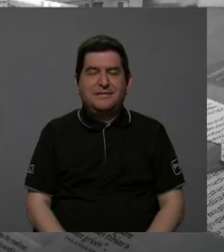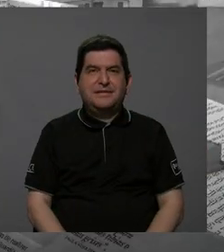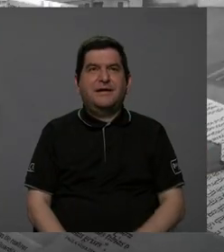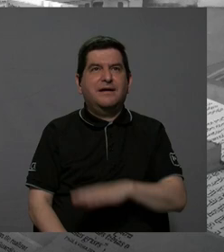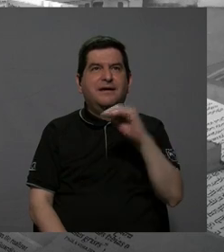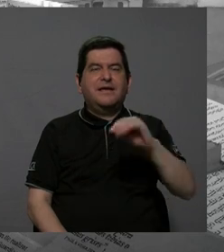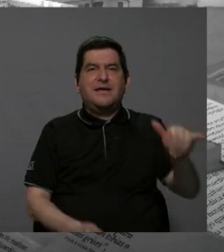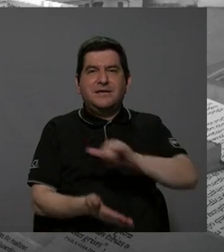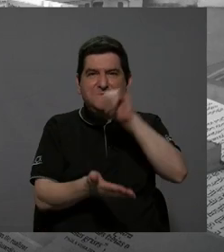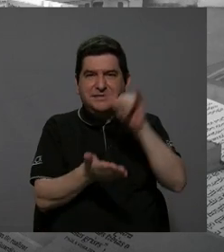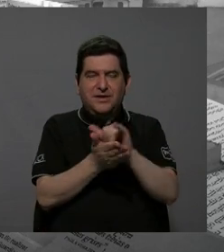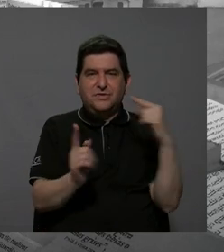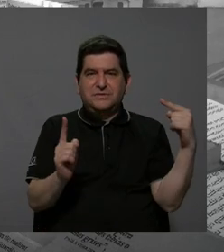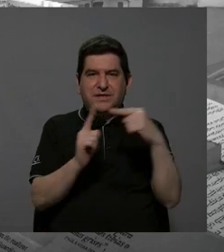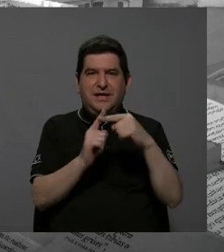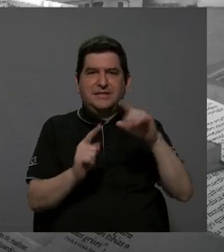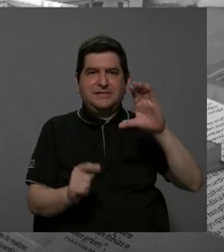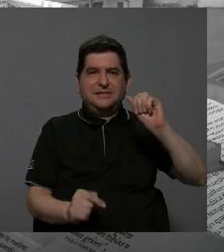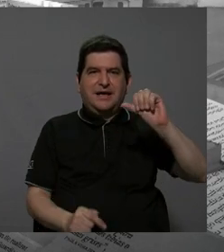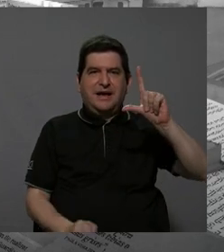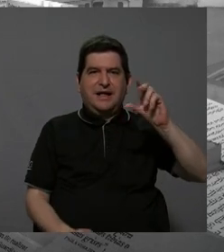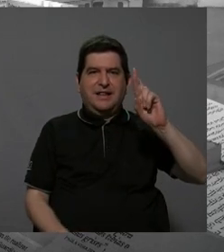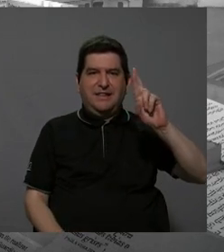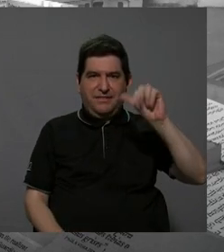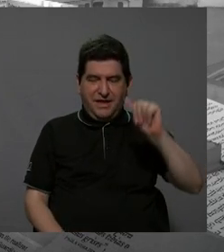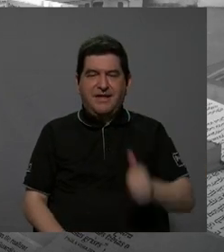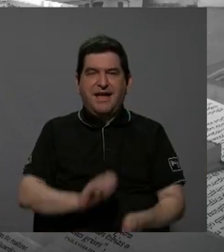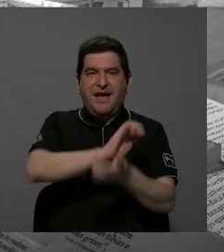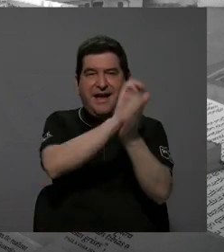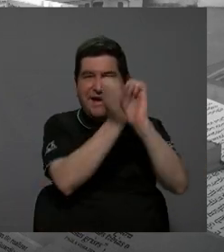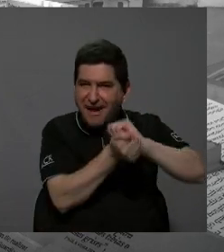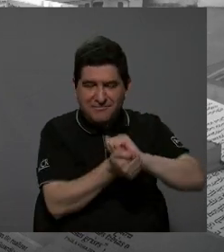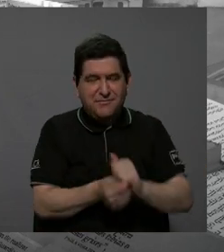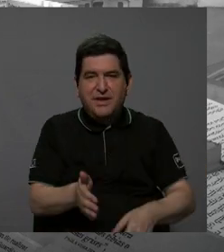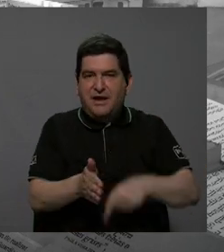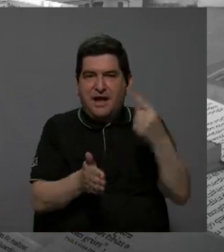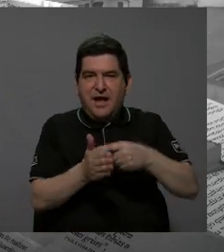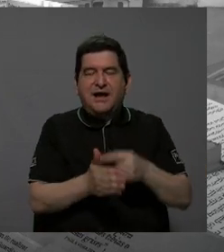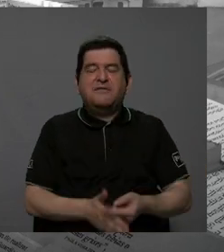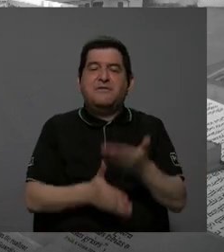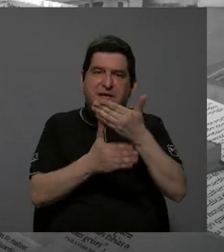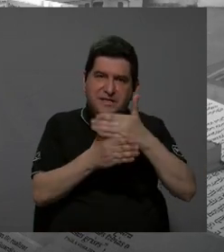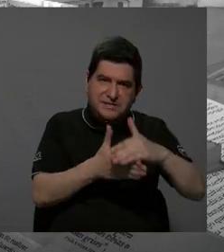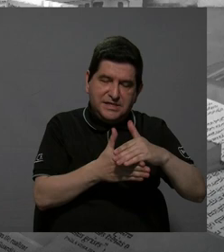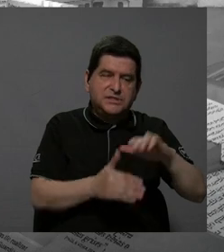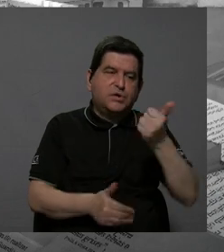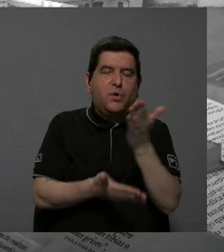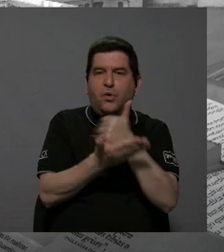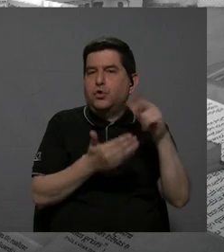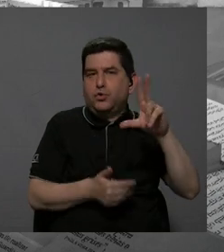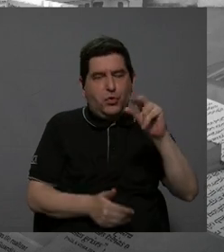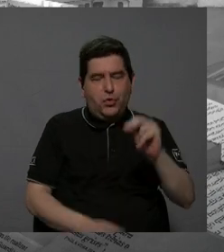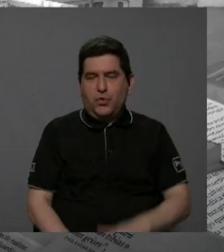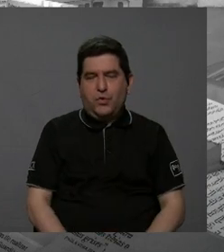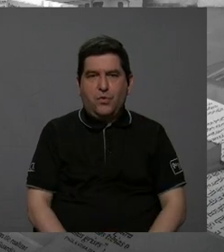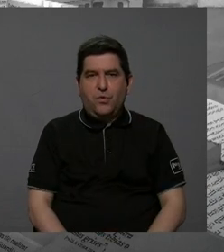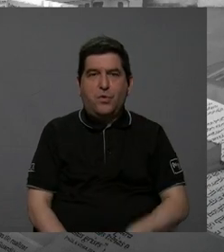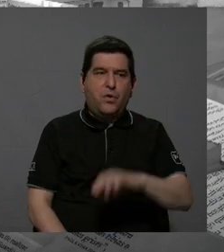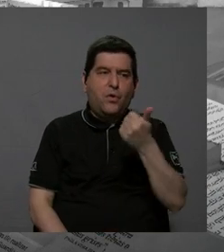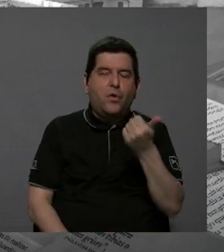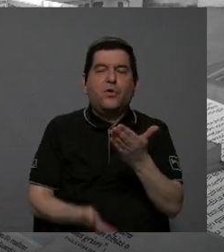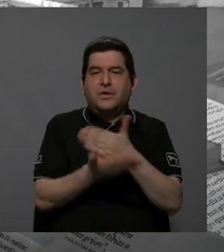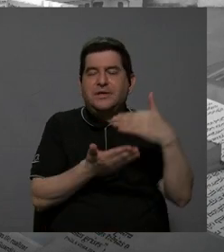Caldera, va cambiando la carretera, a veces está dividida, otros tramos no, luego otros tramos están